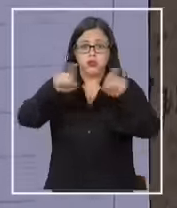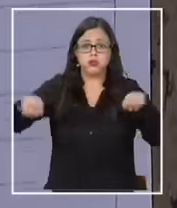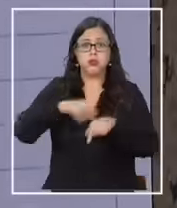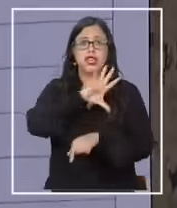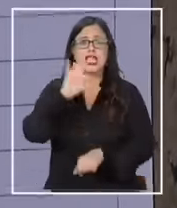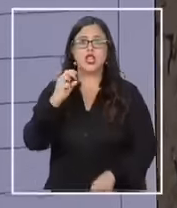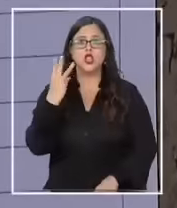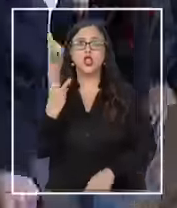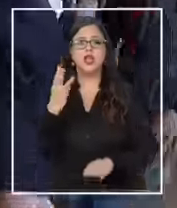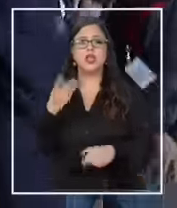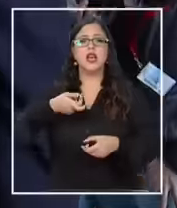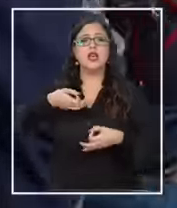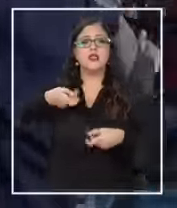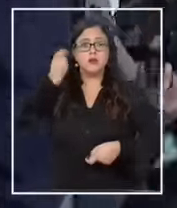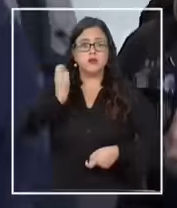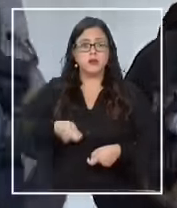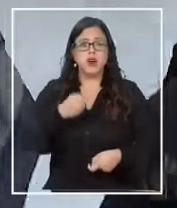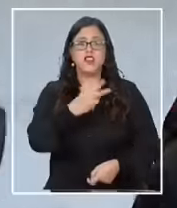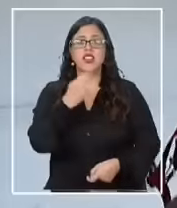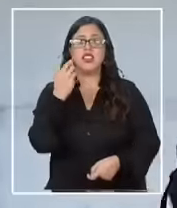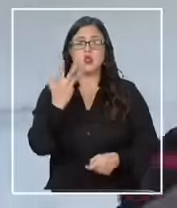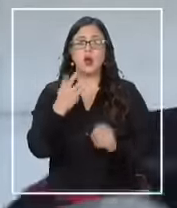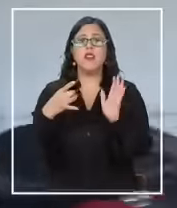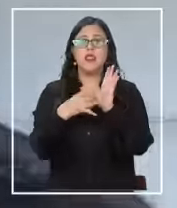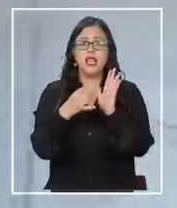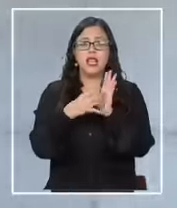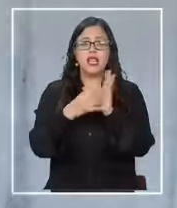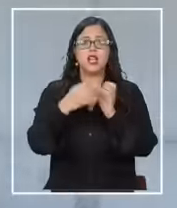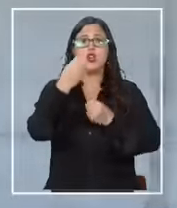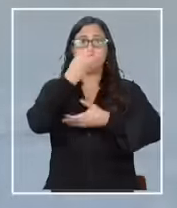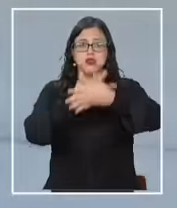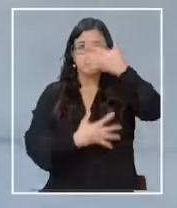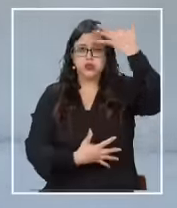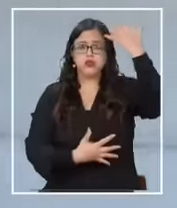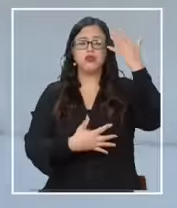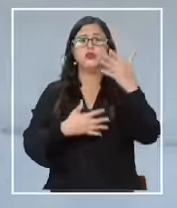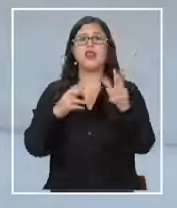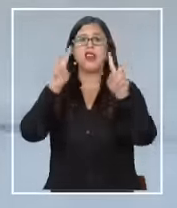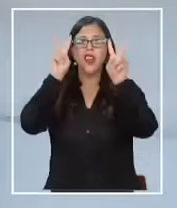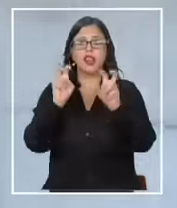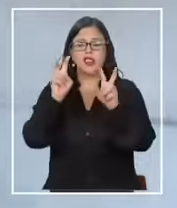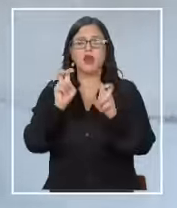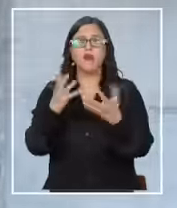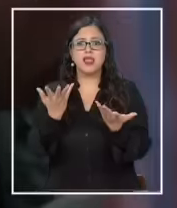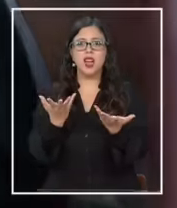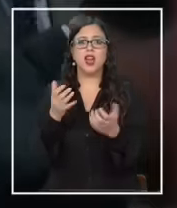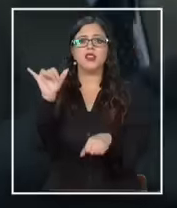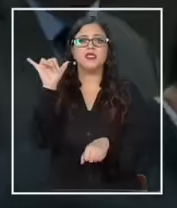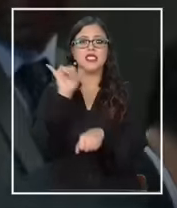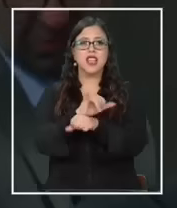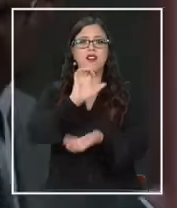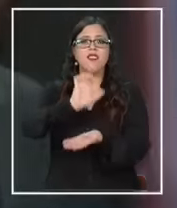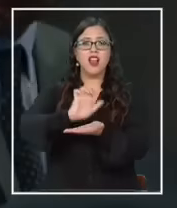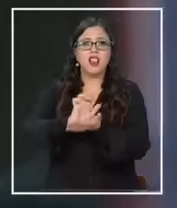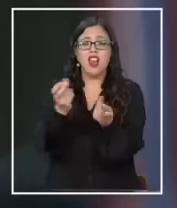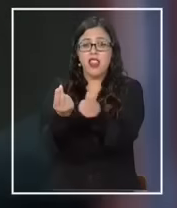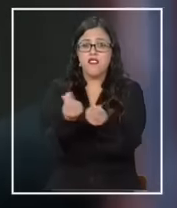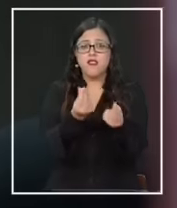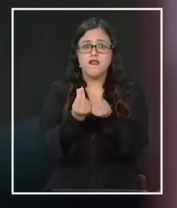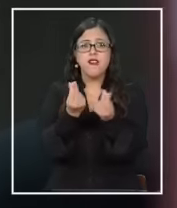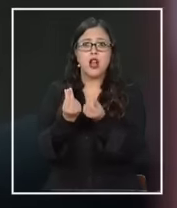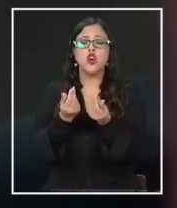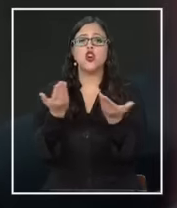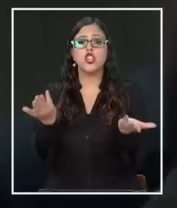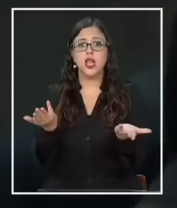formalización. 29 delitos de fraude al fisco en calidad de autor se le acusó en primera instancia a Torrealba. Los montos involucrados,